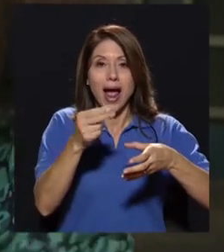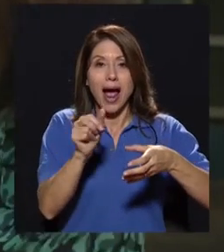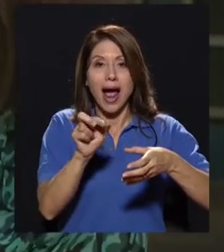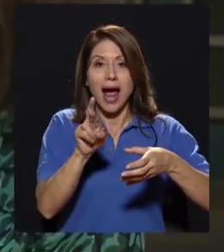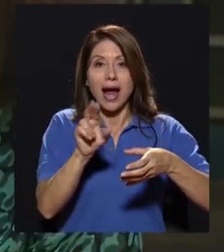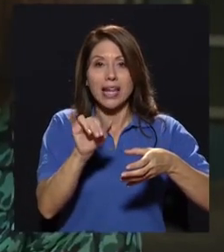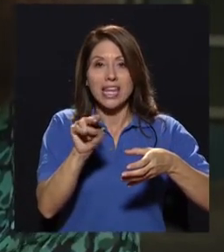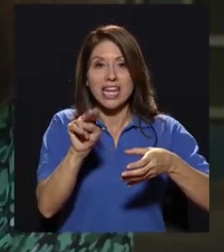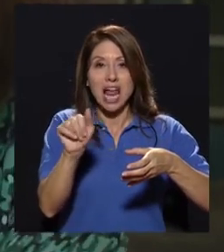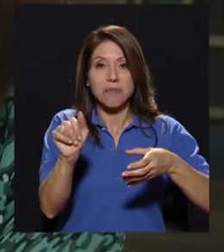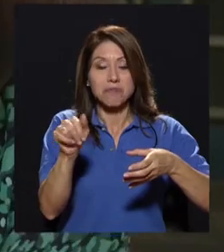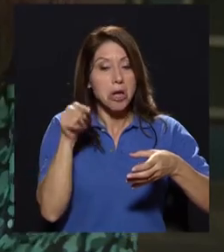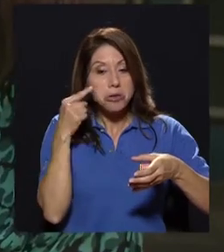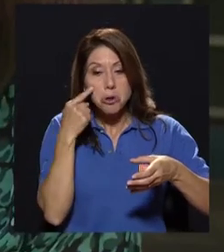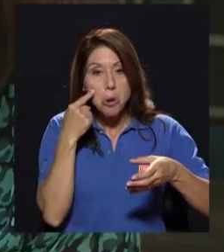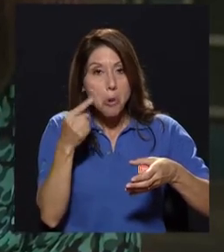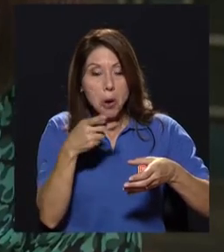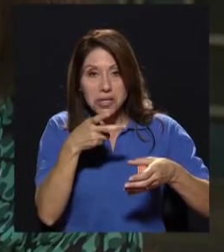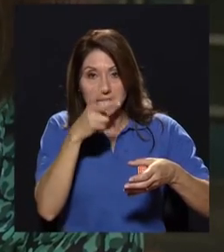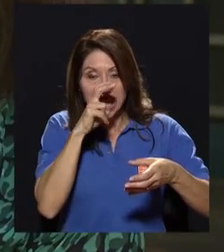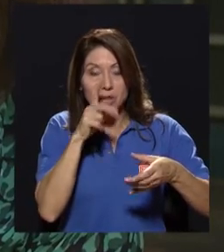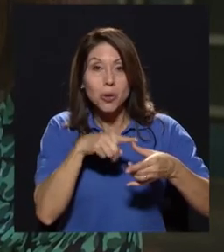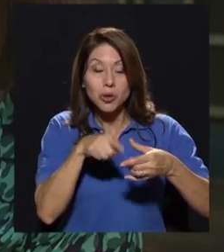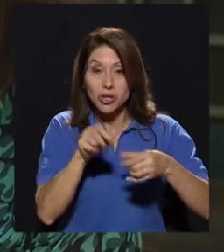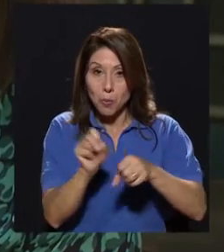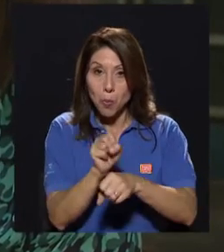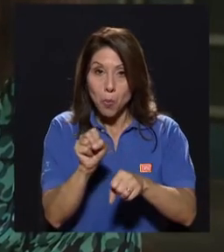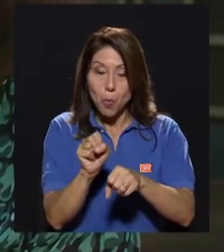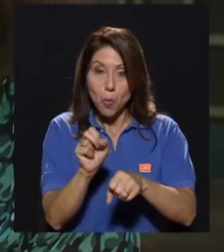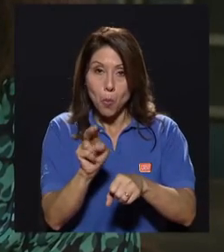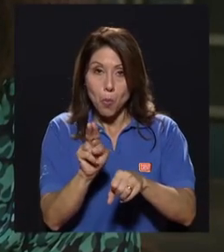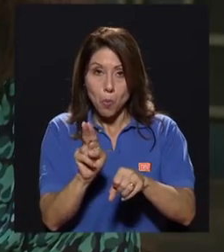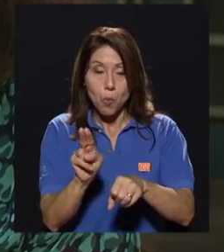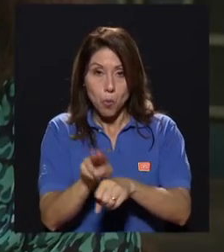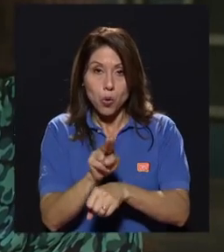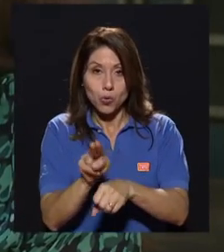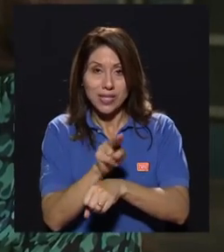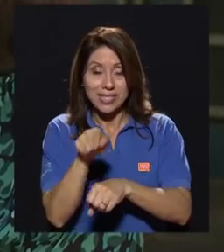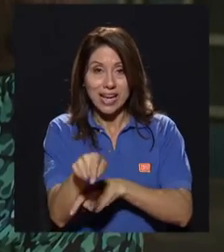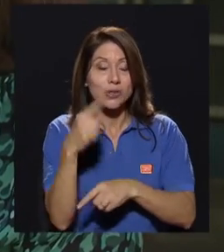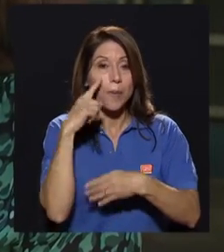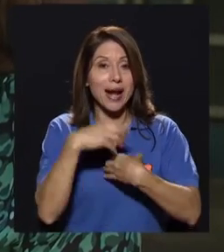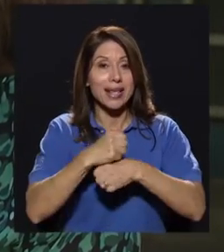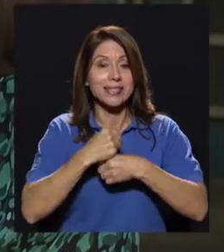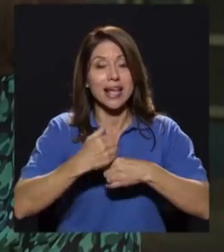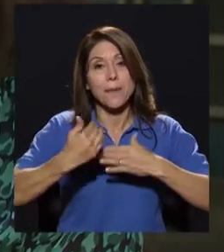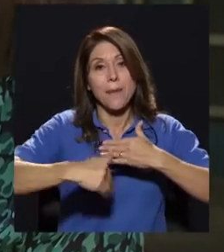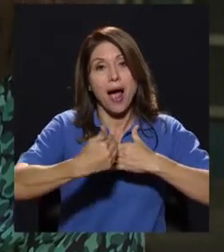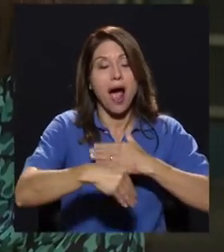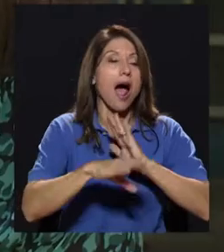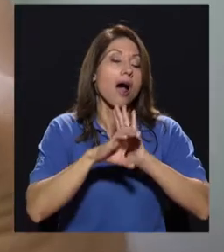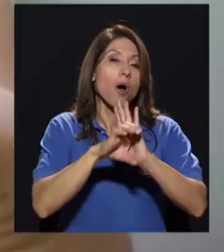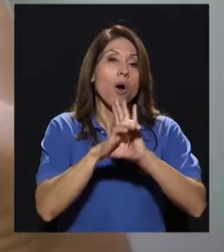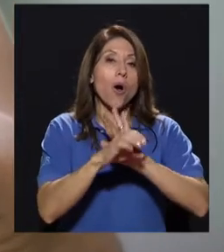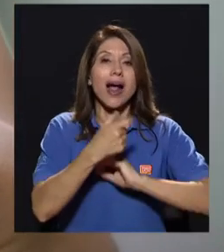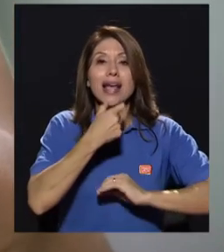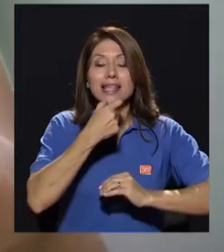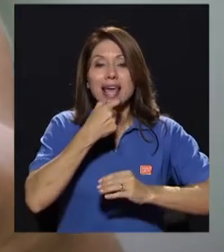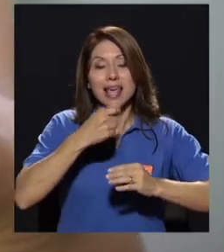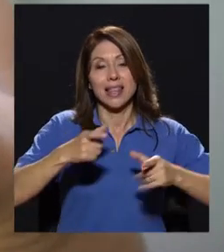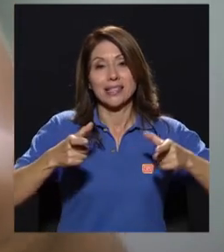estoy viendo el insecto como tal y yo podría utilizar esto como materia prima para elaborar otros productos de panificación. Por ejemplo, galletas,